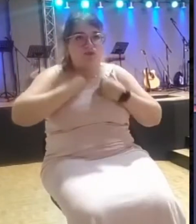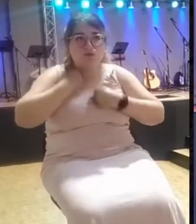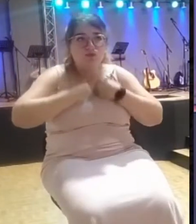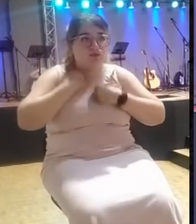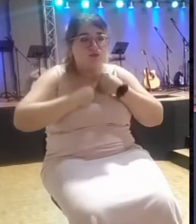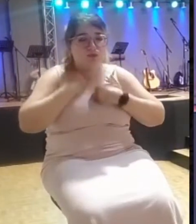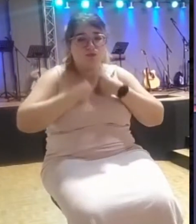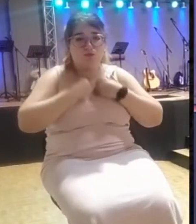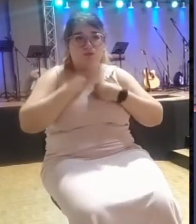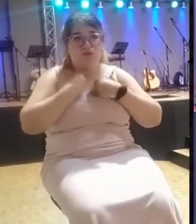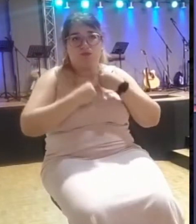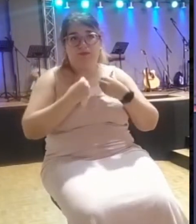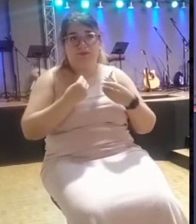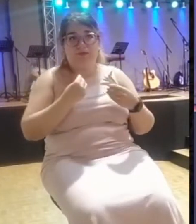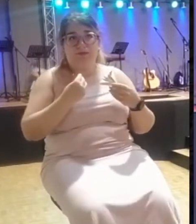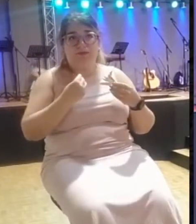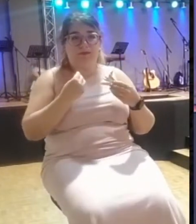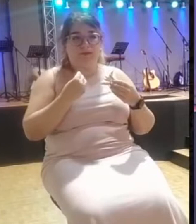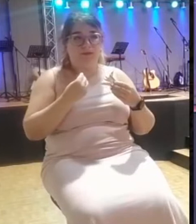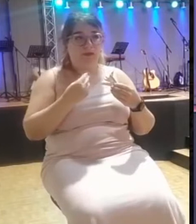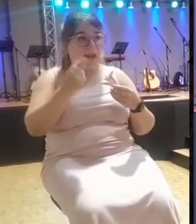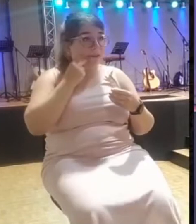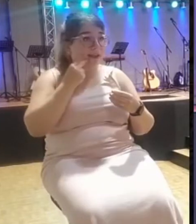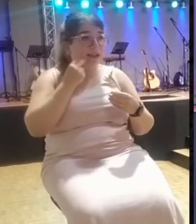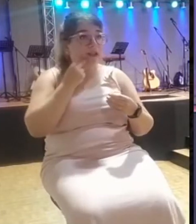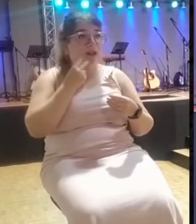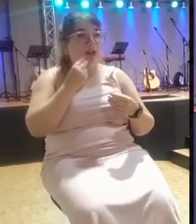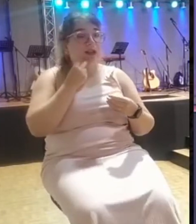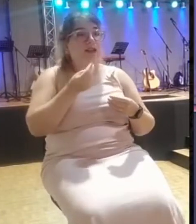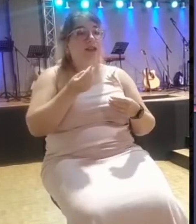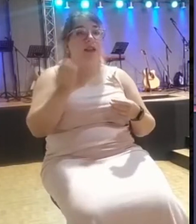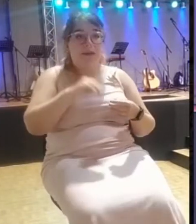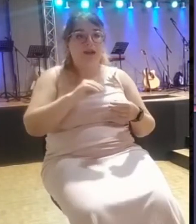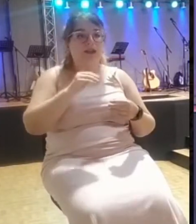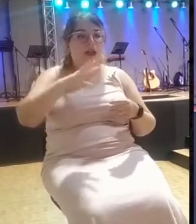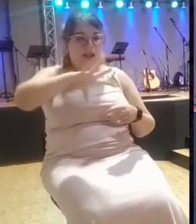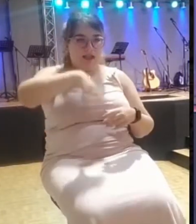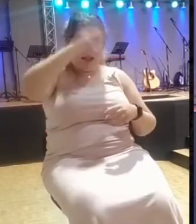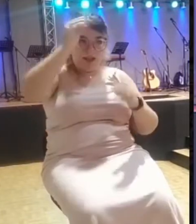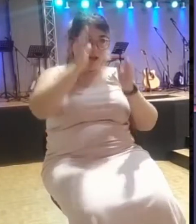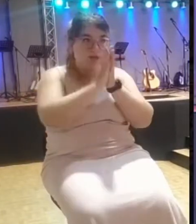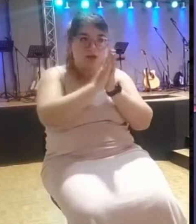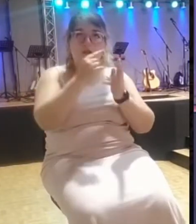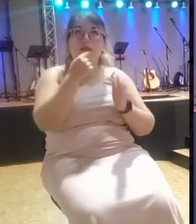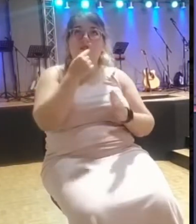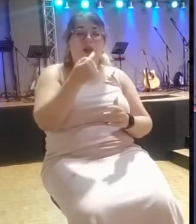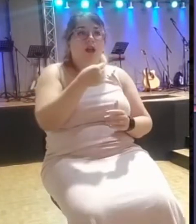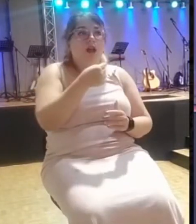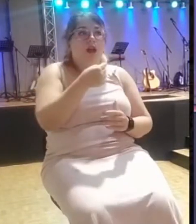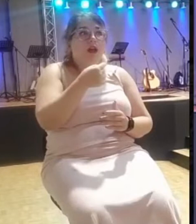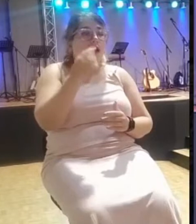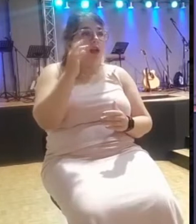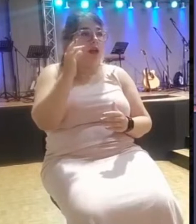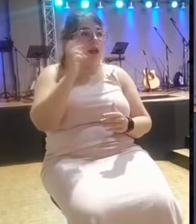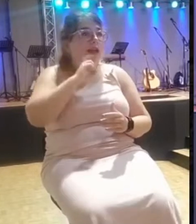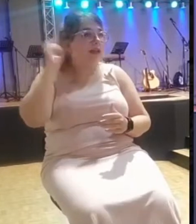Porque tiene miedo. Tiene miedo. Y además, él se lo dice al Señor cuando va en la cueva y dice, es que me buscan para